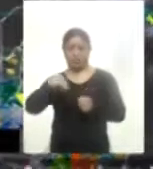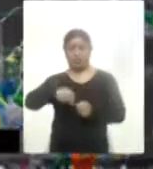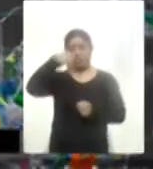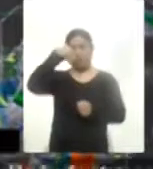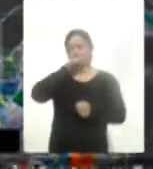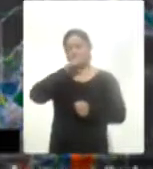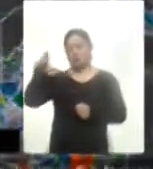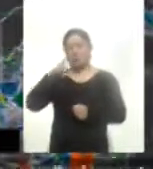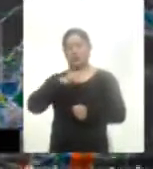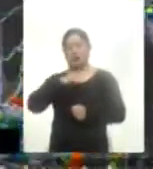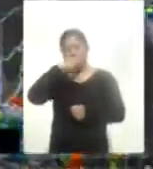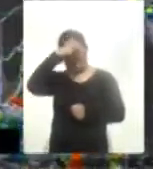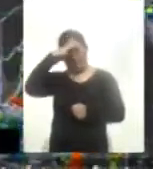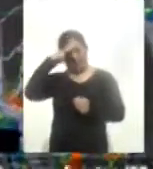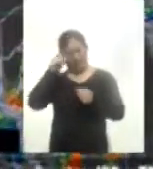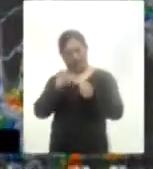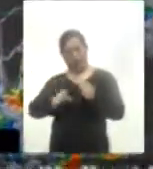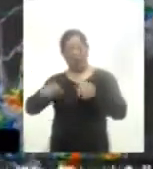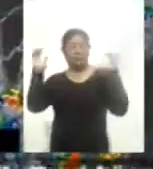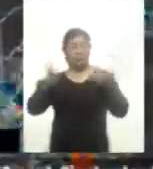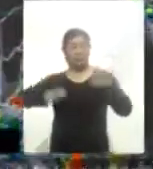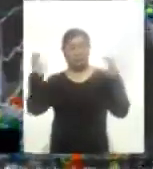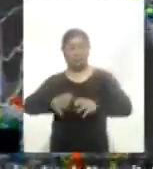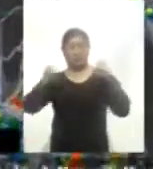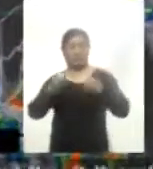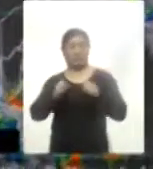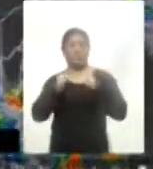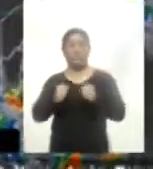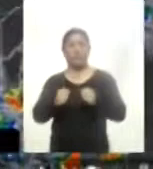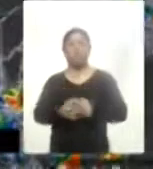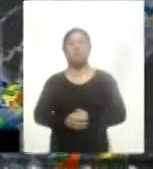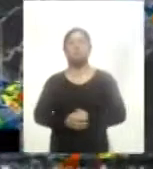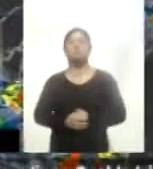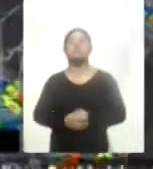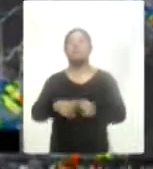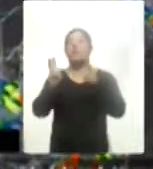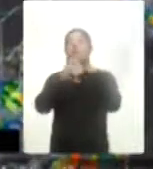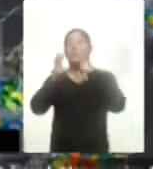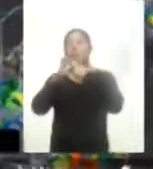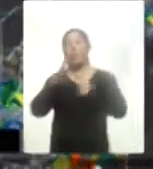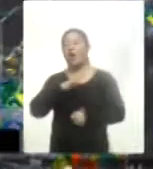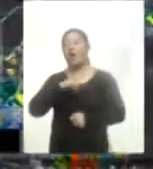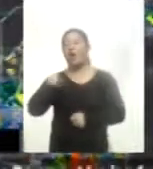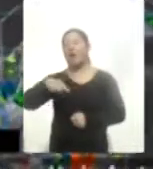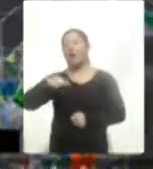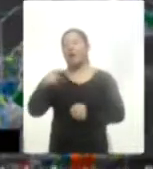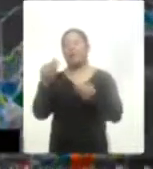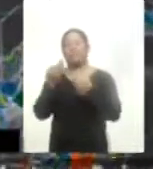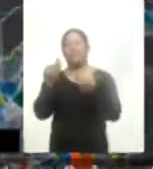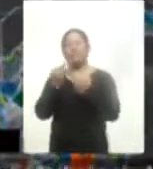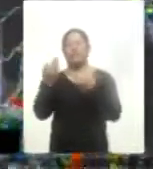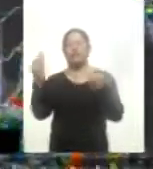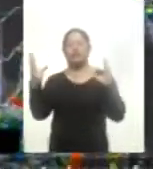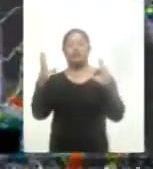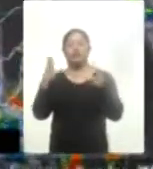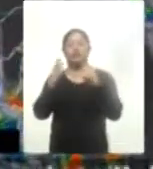interacciona con un canal de baja presión originando lluvias muy fuertes e intensas. La masa de aire que impulsa al frente ocasiona descenso de la temperatura diurna